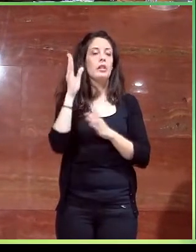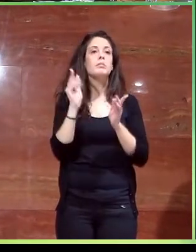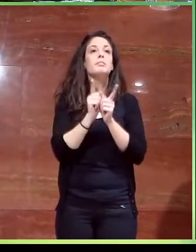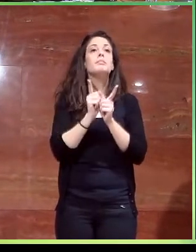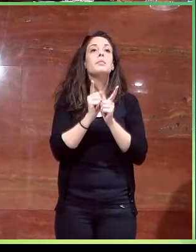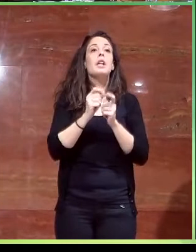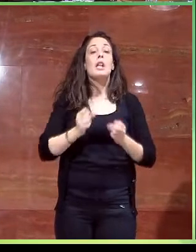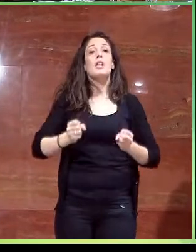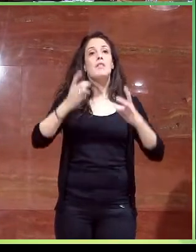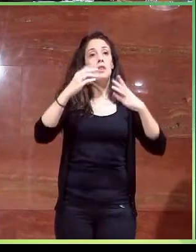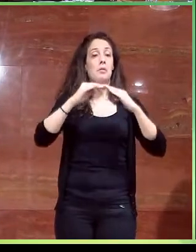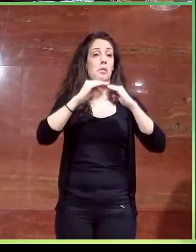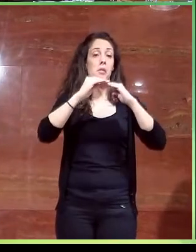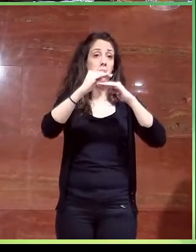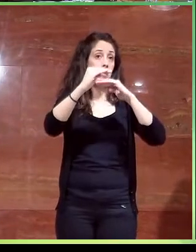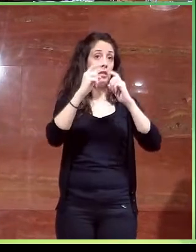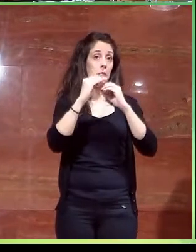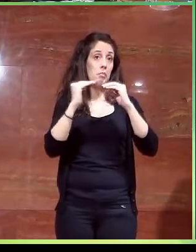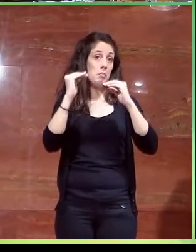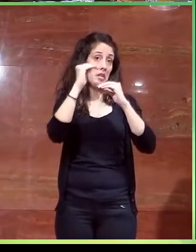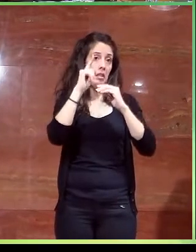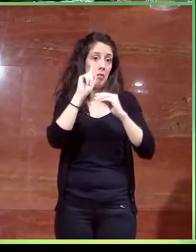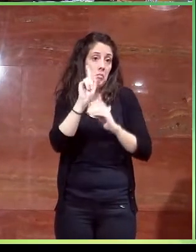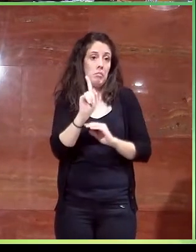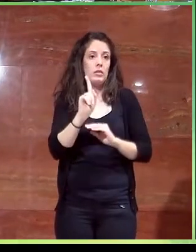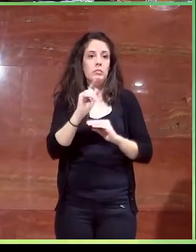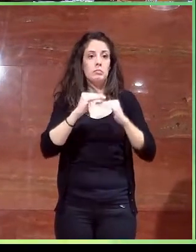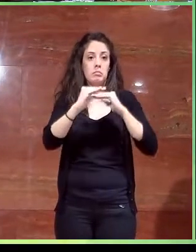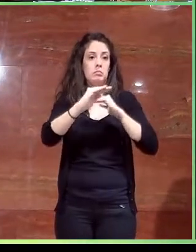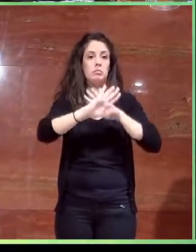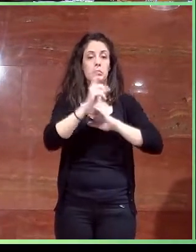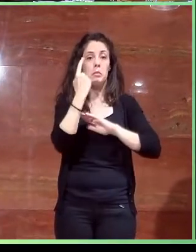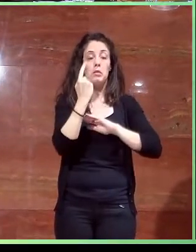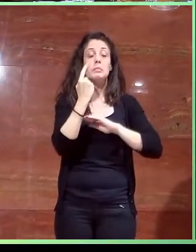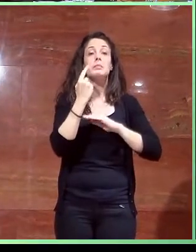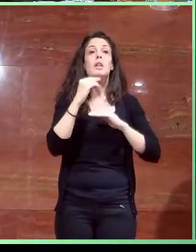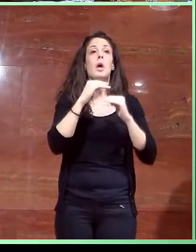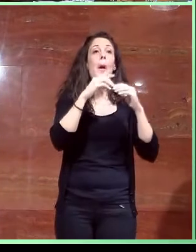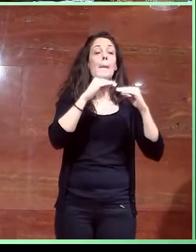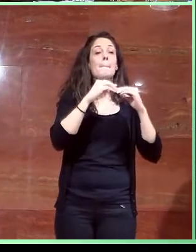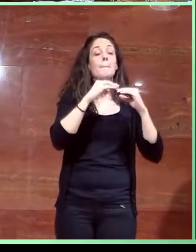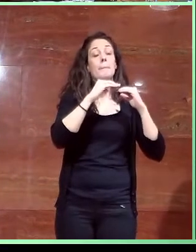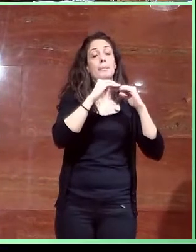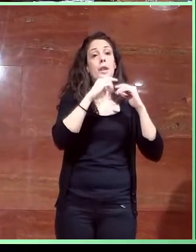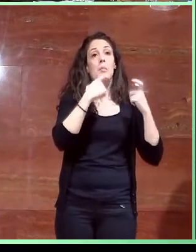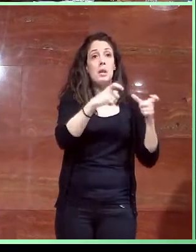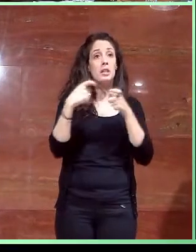un edificio de una sola planta que, digamos, acomoda el terreno, que tiene dos partes claramente diferenciadas. Una parte es la